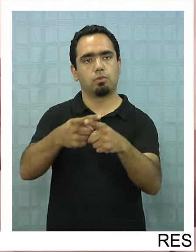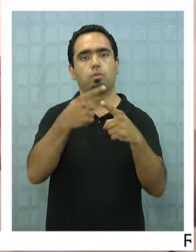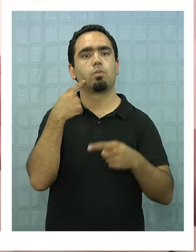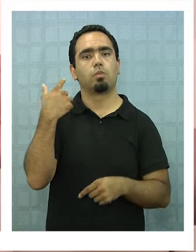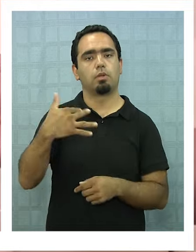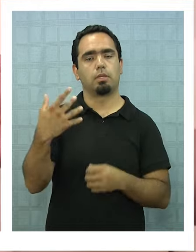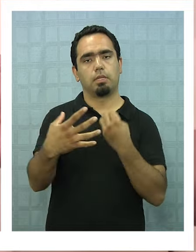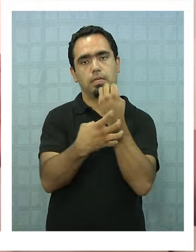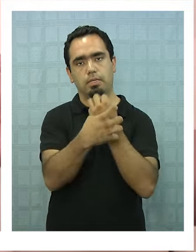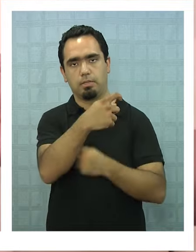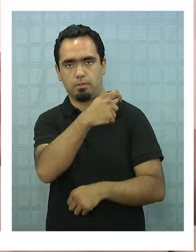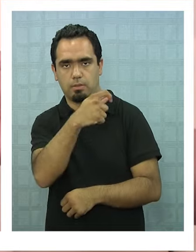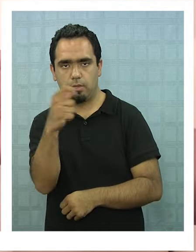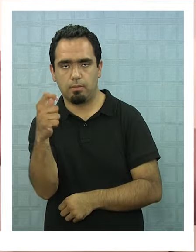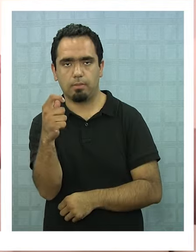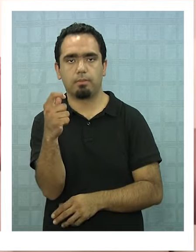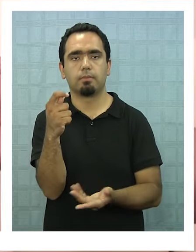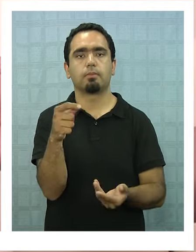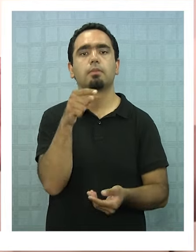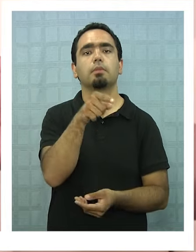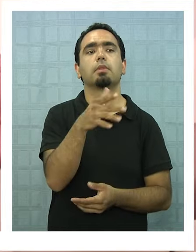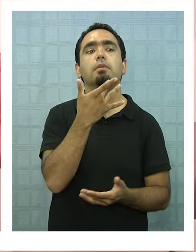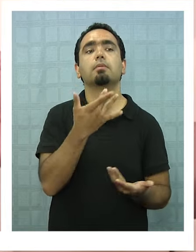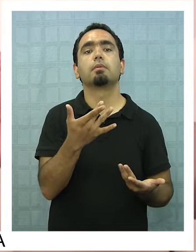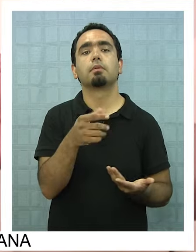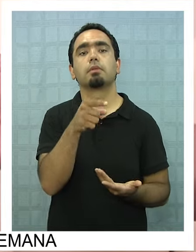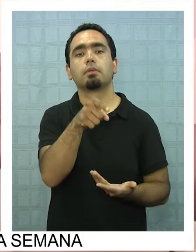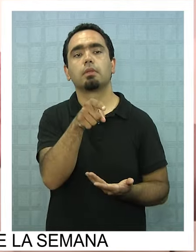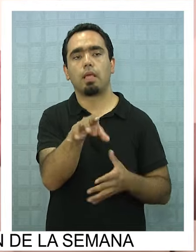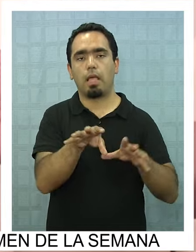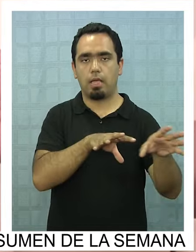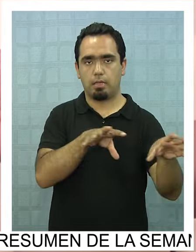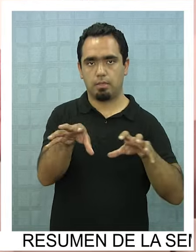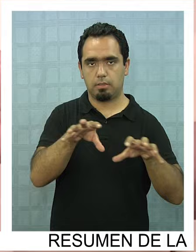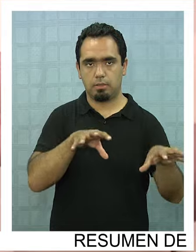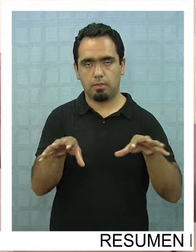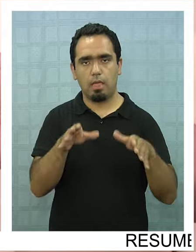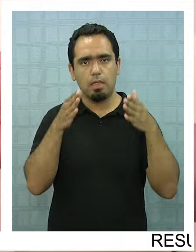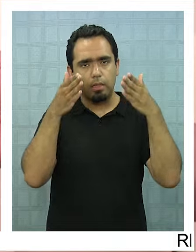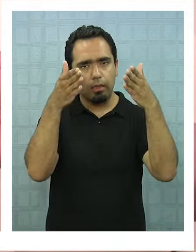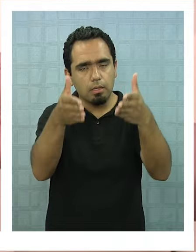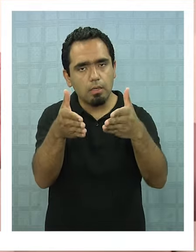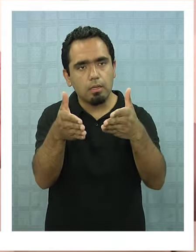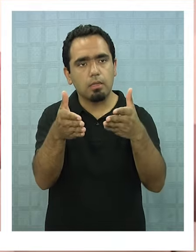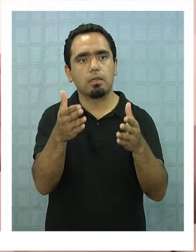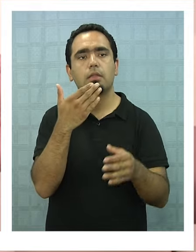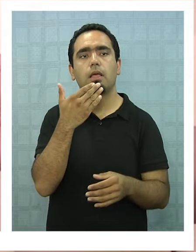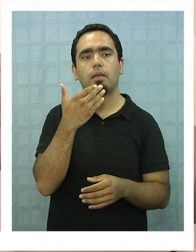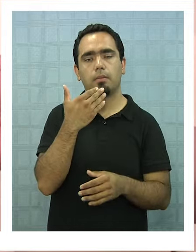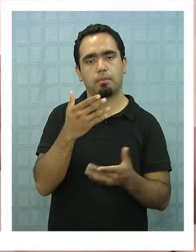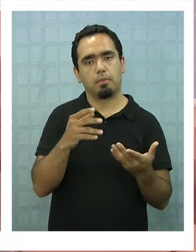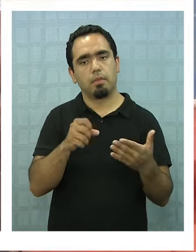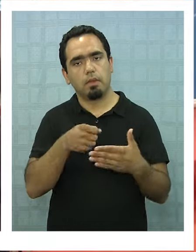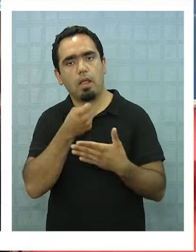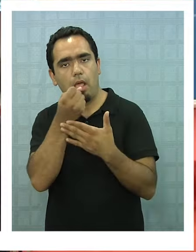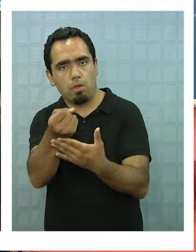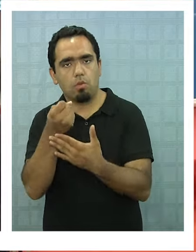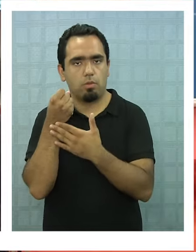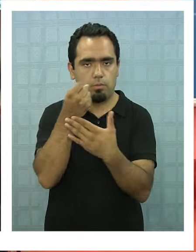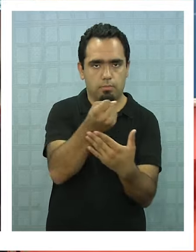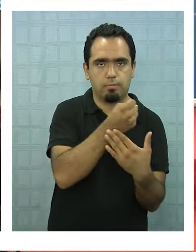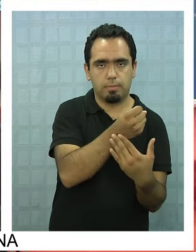social muy importante para la región de Tarapacá, tanto por la actividad directa que va a generar como por la